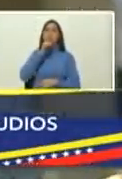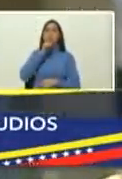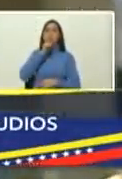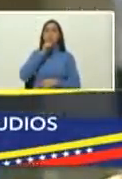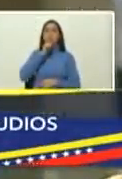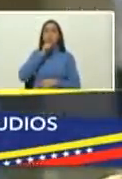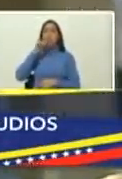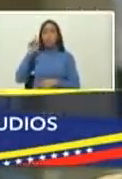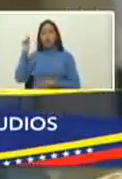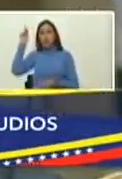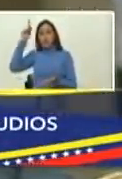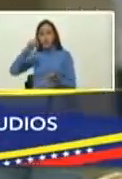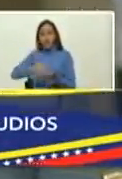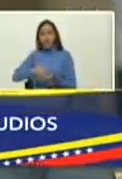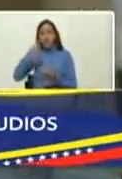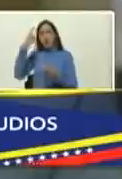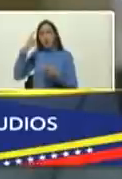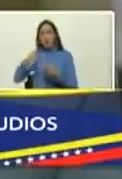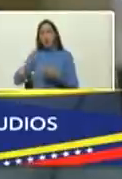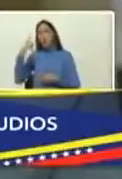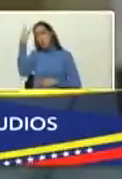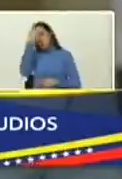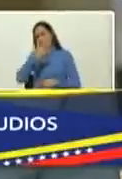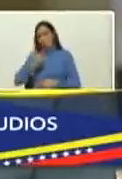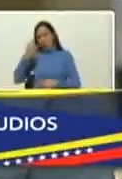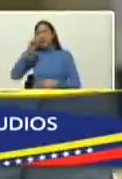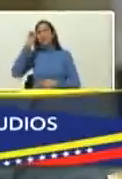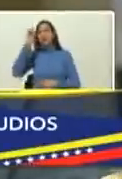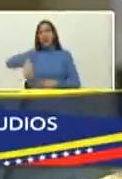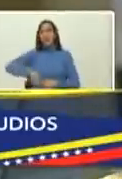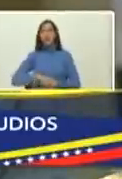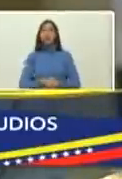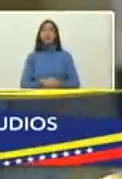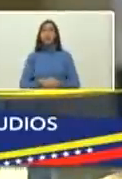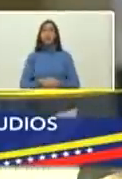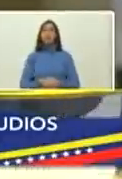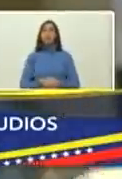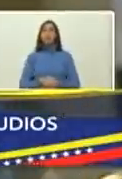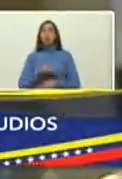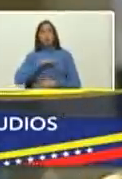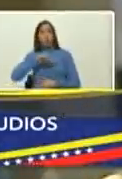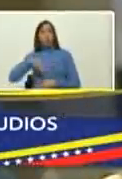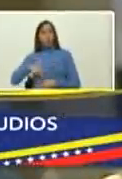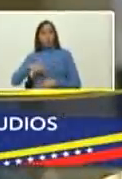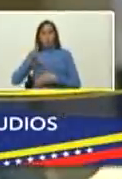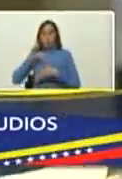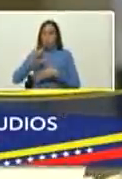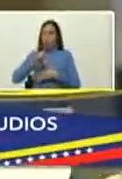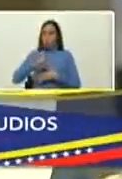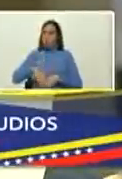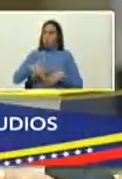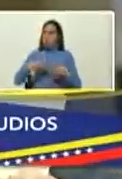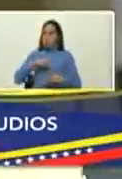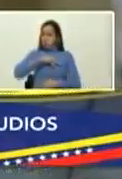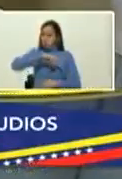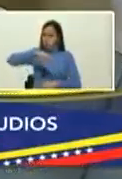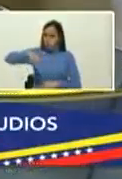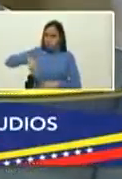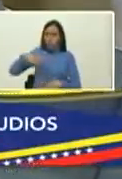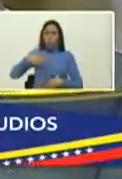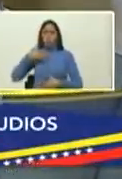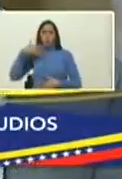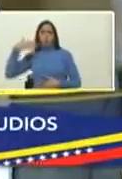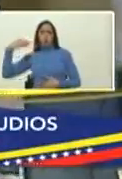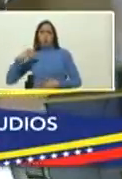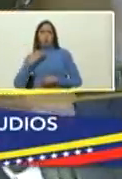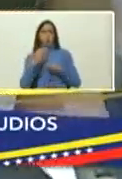venidas también de el África así que aquí desde el continente americano nos enorgullecemos